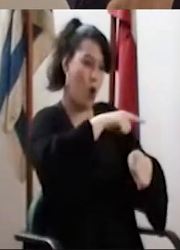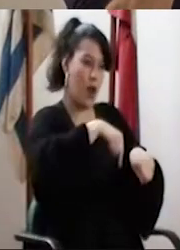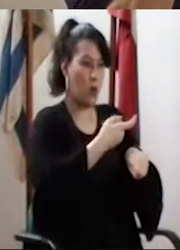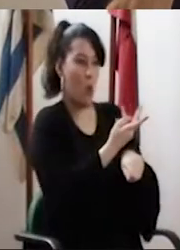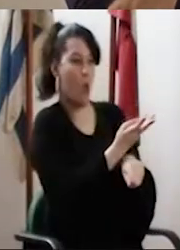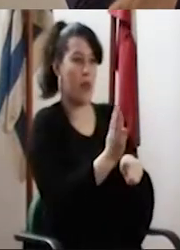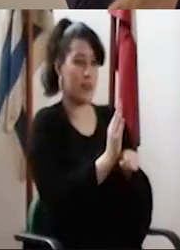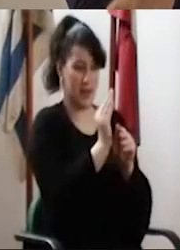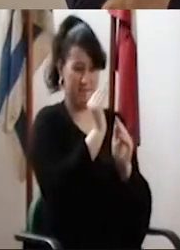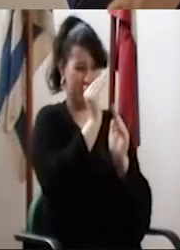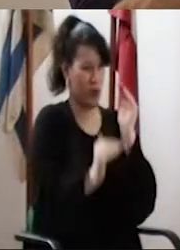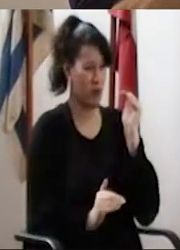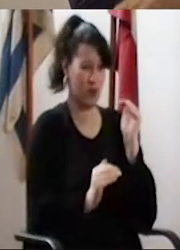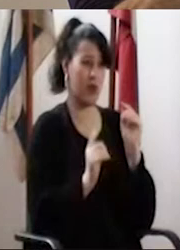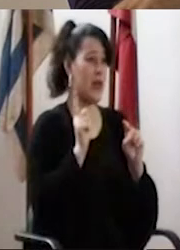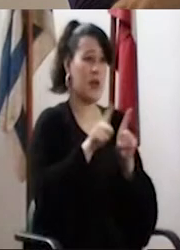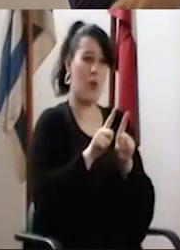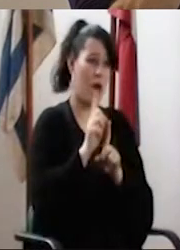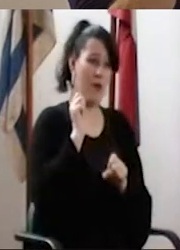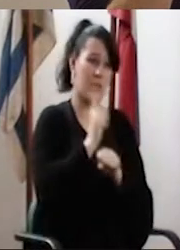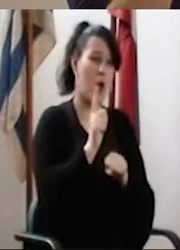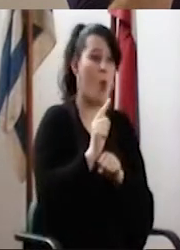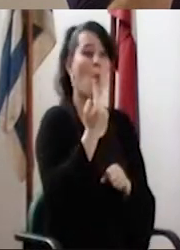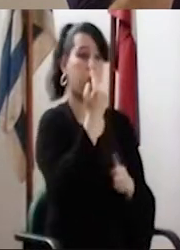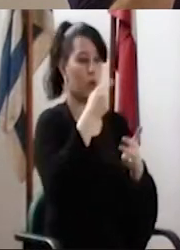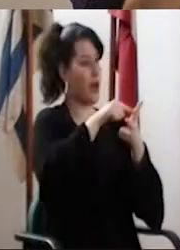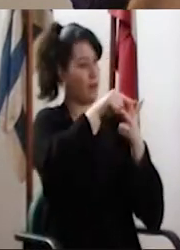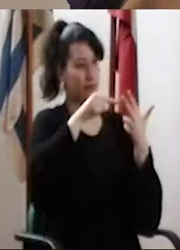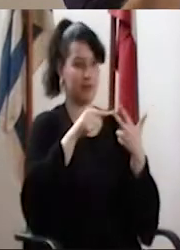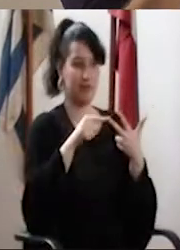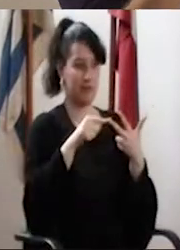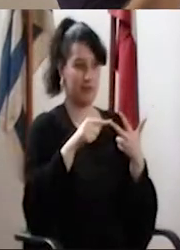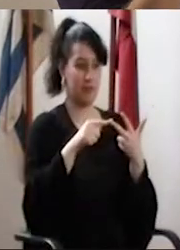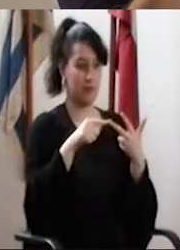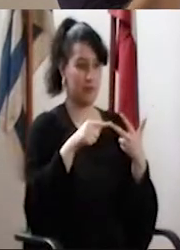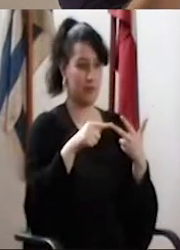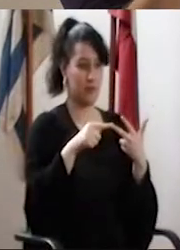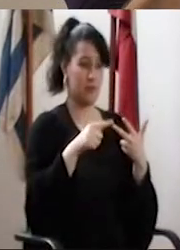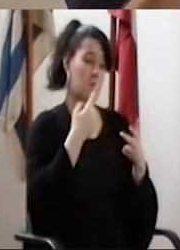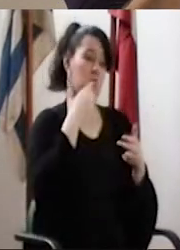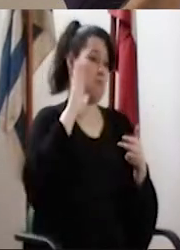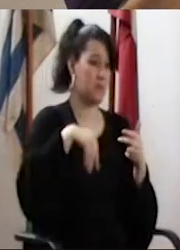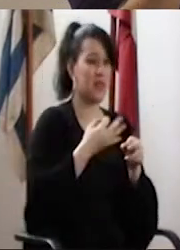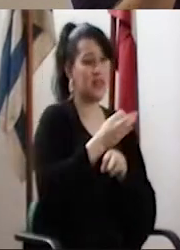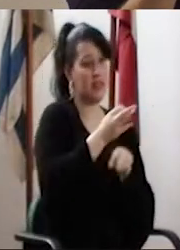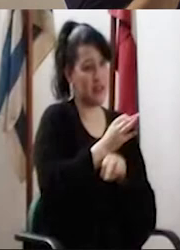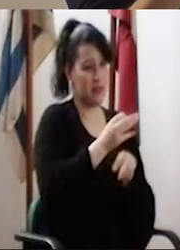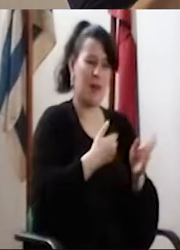tenga una carga horaria baja está obligado a cumplir una de esas tareas. ¿Sí?